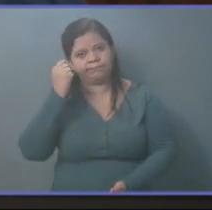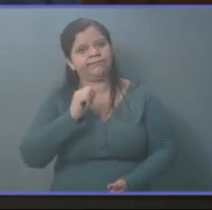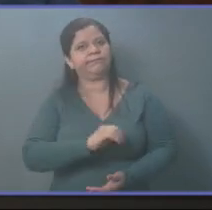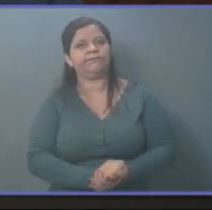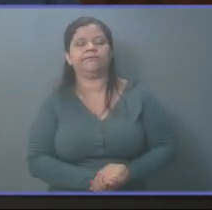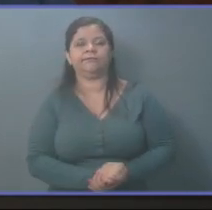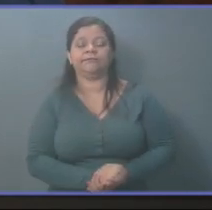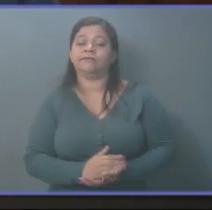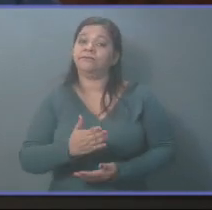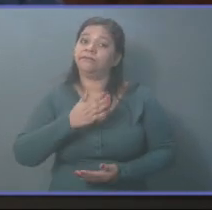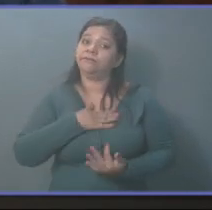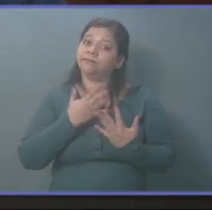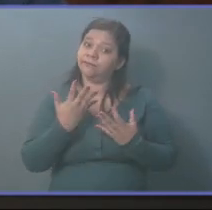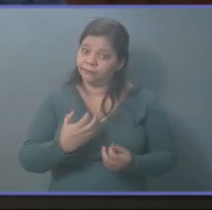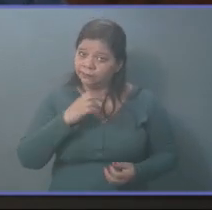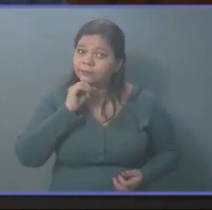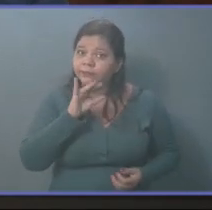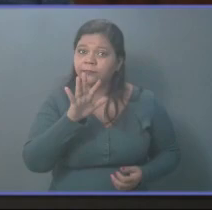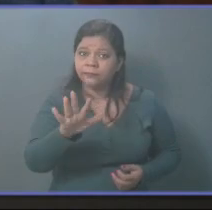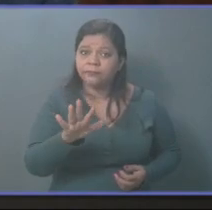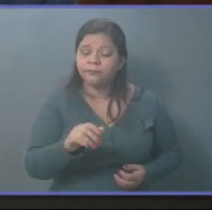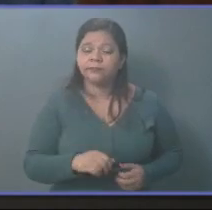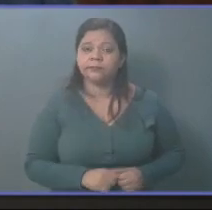Yo sí quiero decirles de que